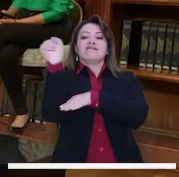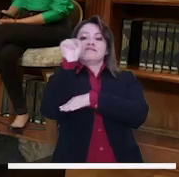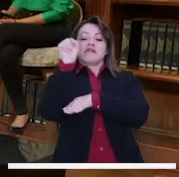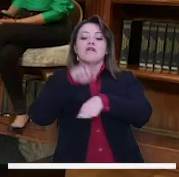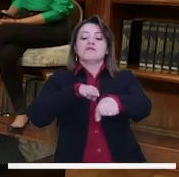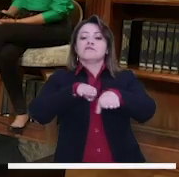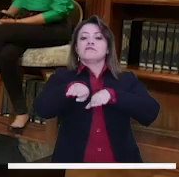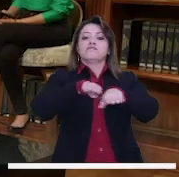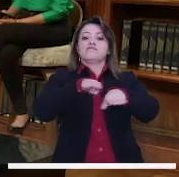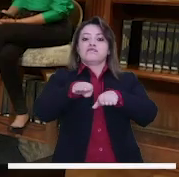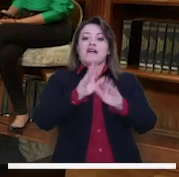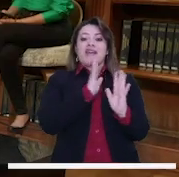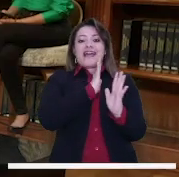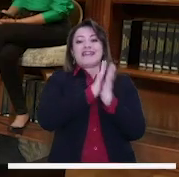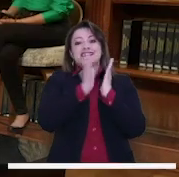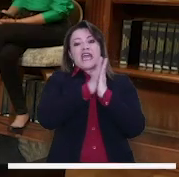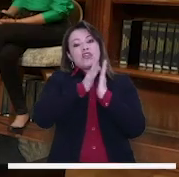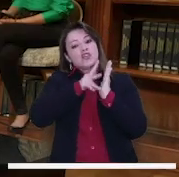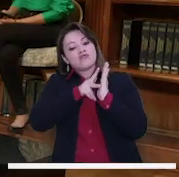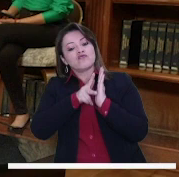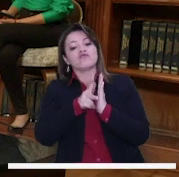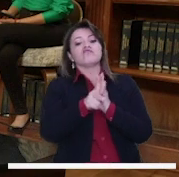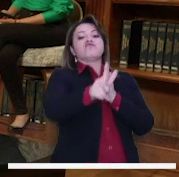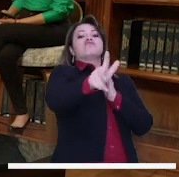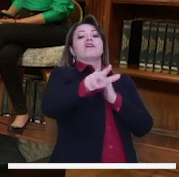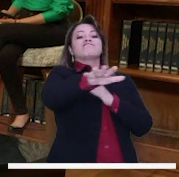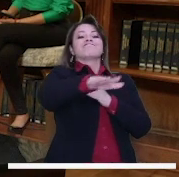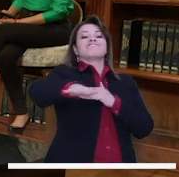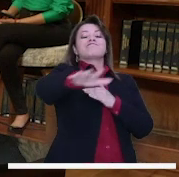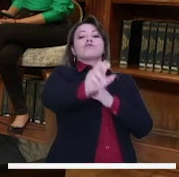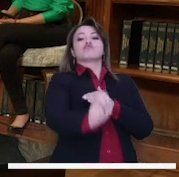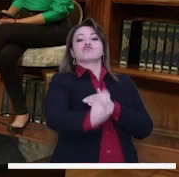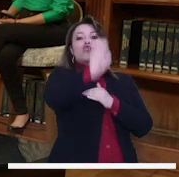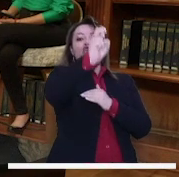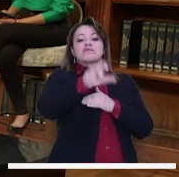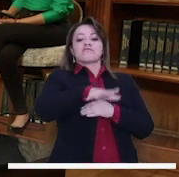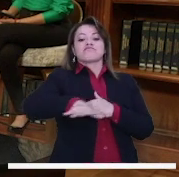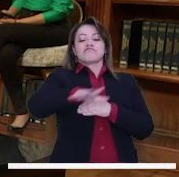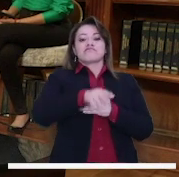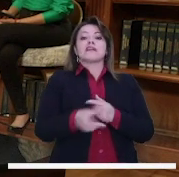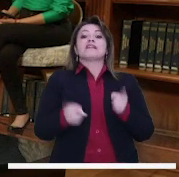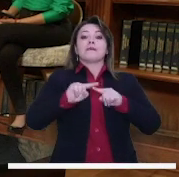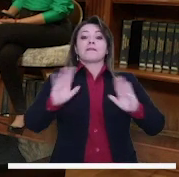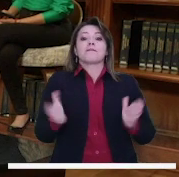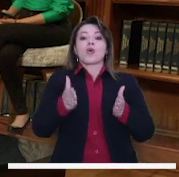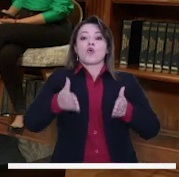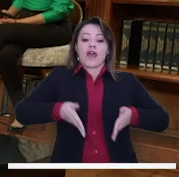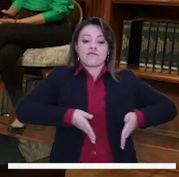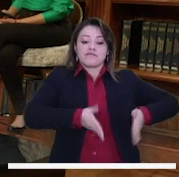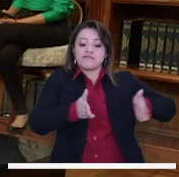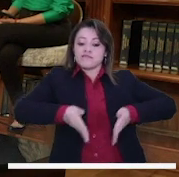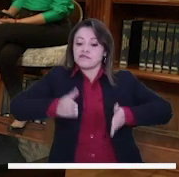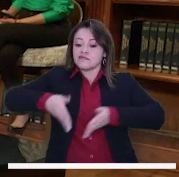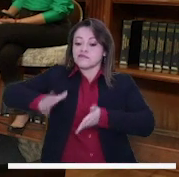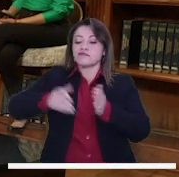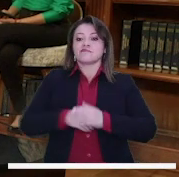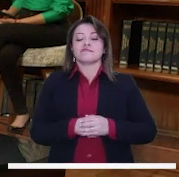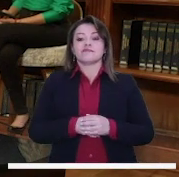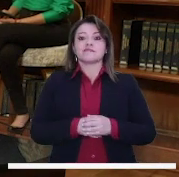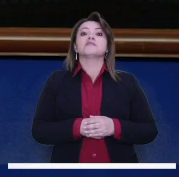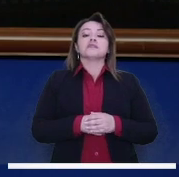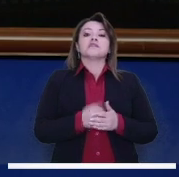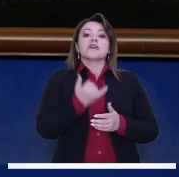público desde el centro hasta el norte y mejorar los espacios públicos. En la propuesta actual, pues